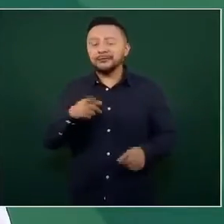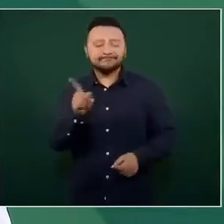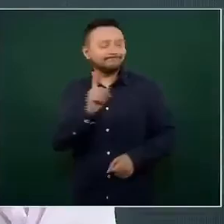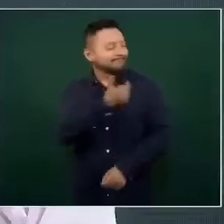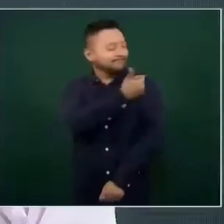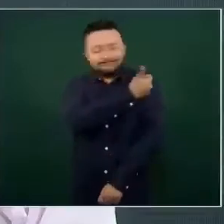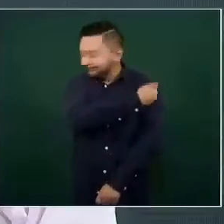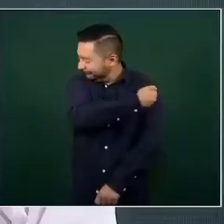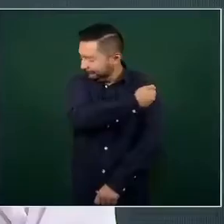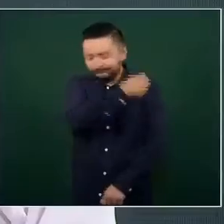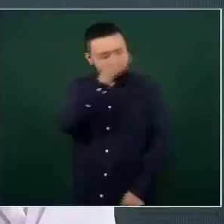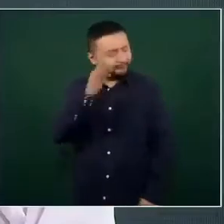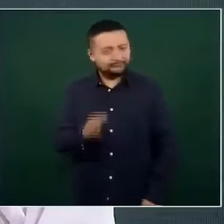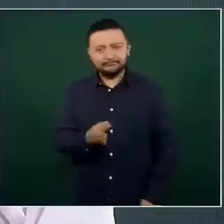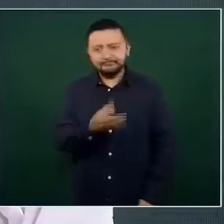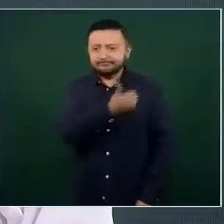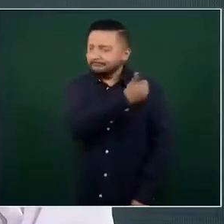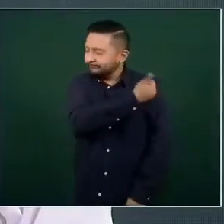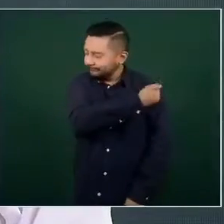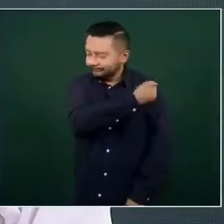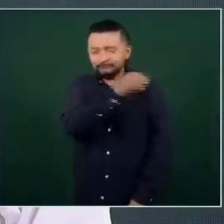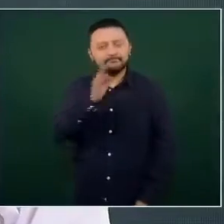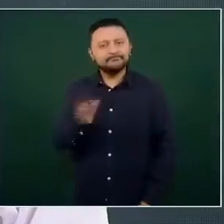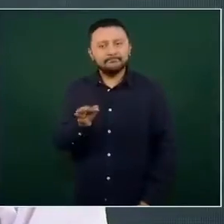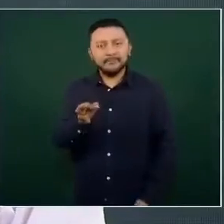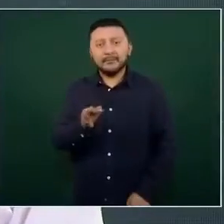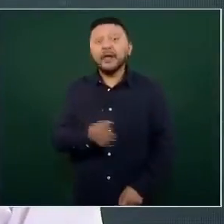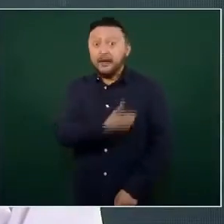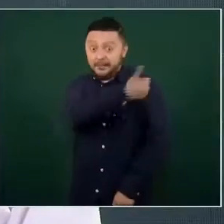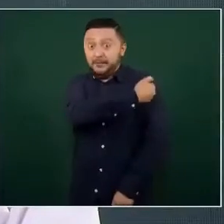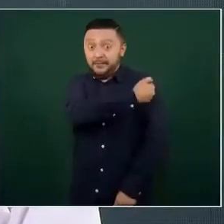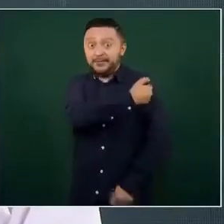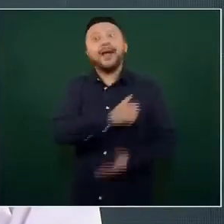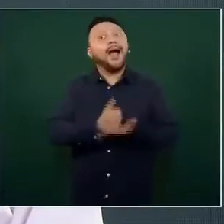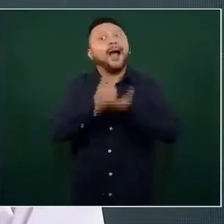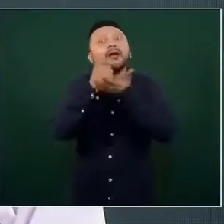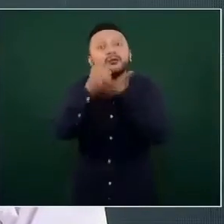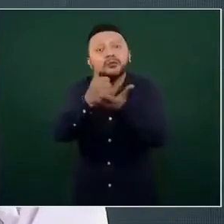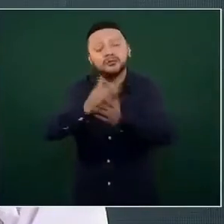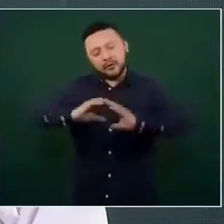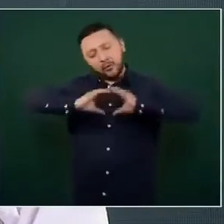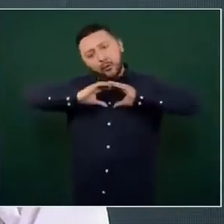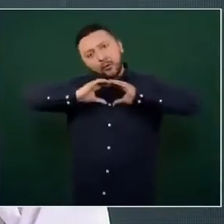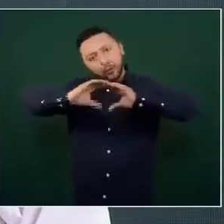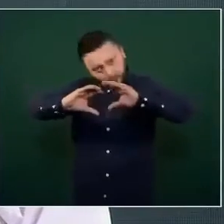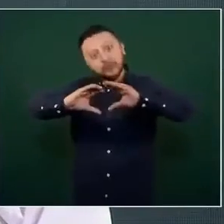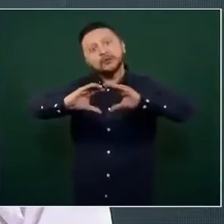porque la vacuna ayuda, la vacuna protege.